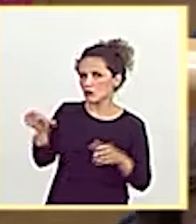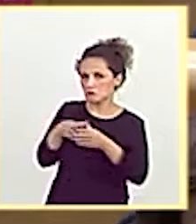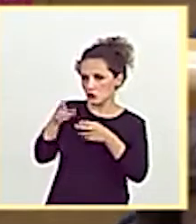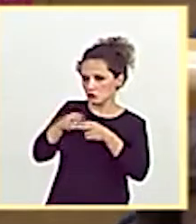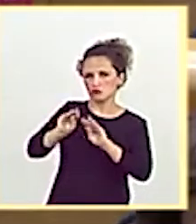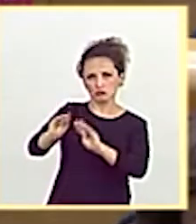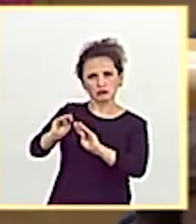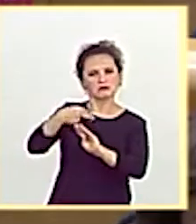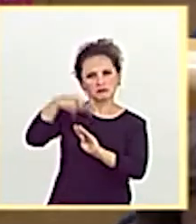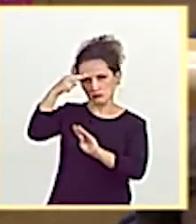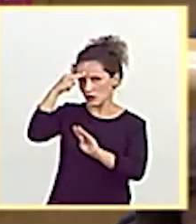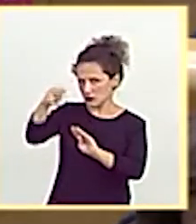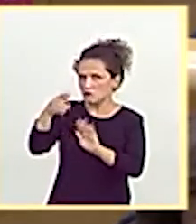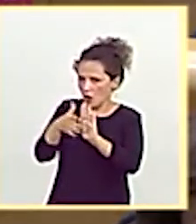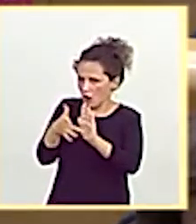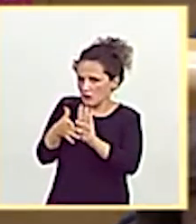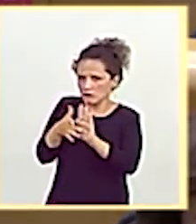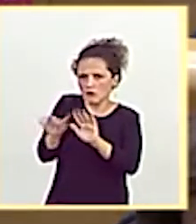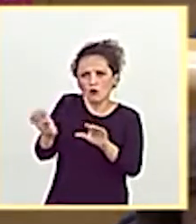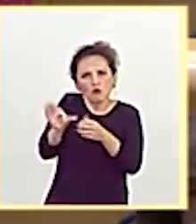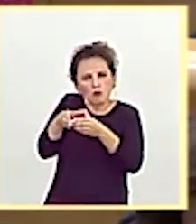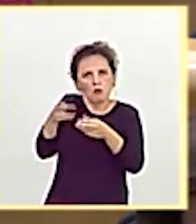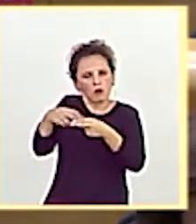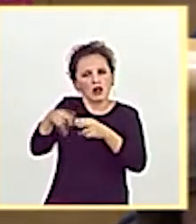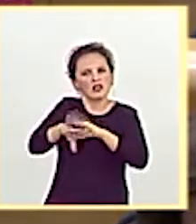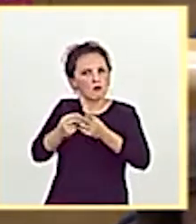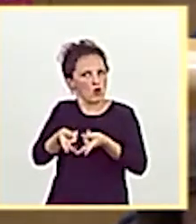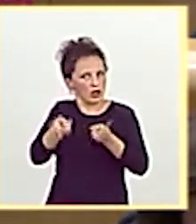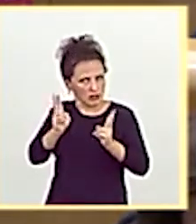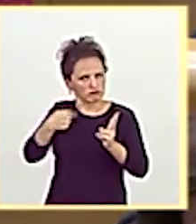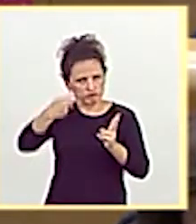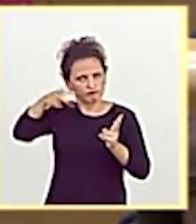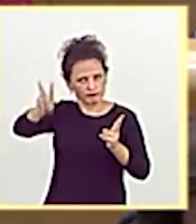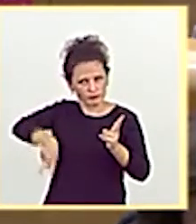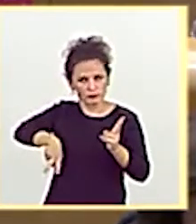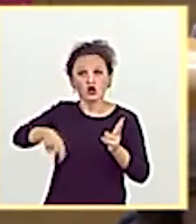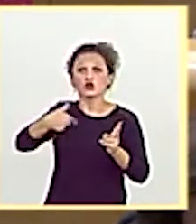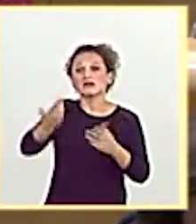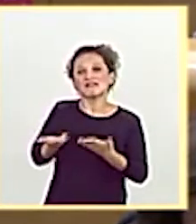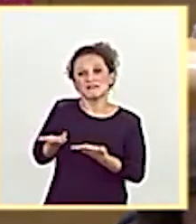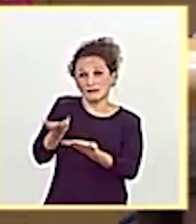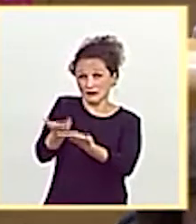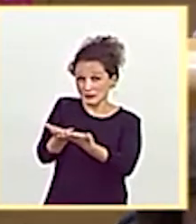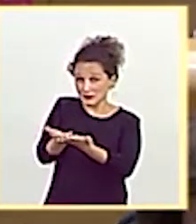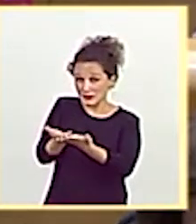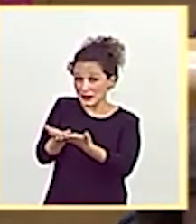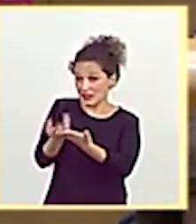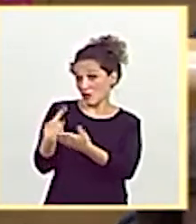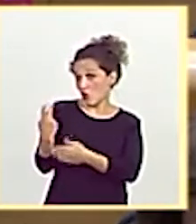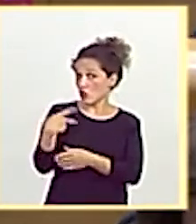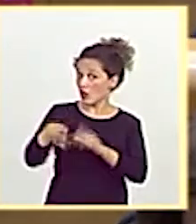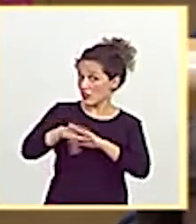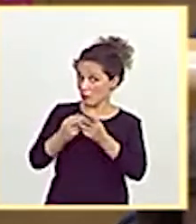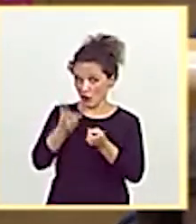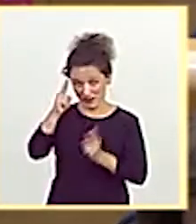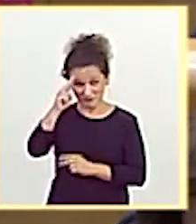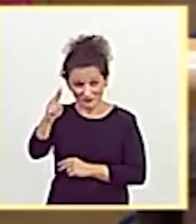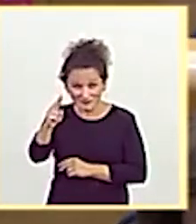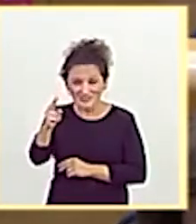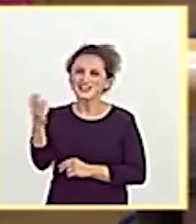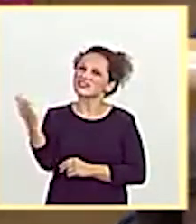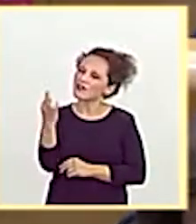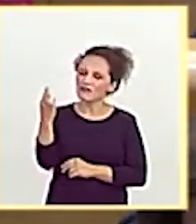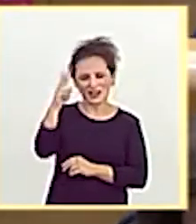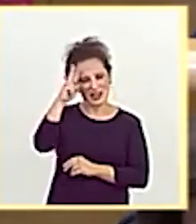política y la reconozco como una formación política democrática. Y le pido que entre demócratas nos guardemos el